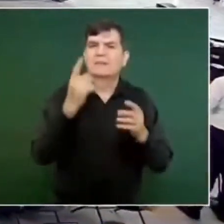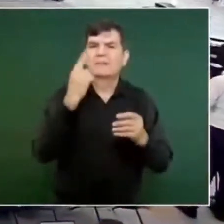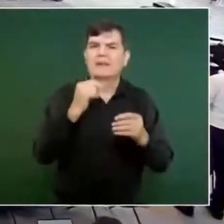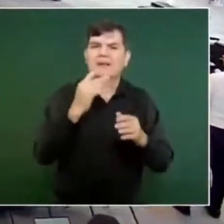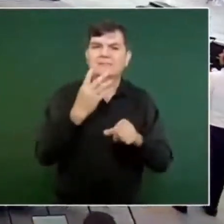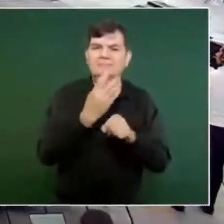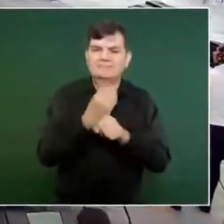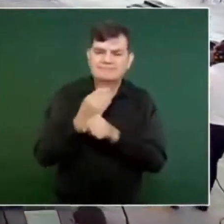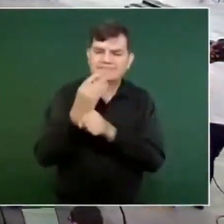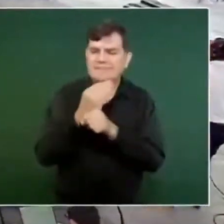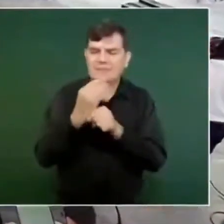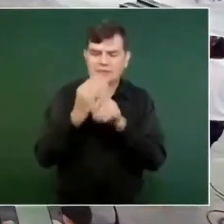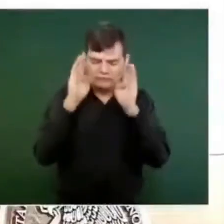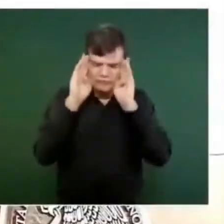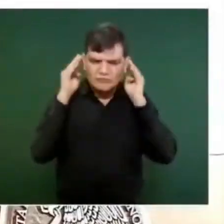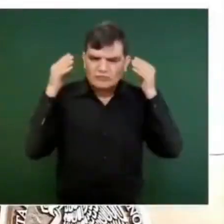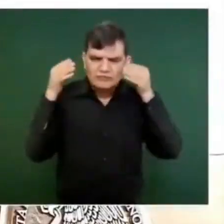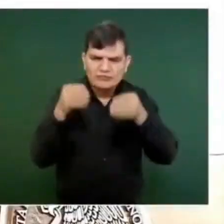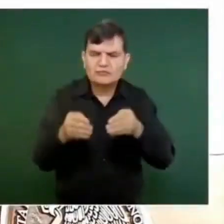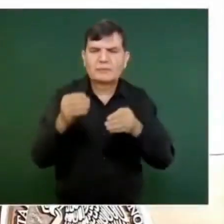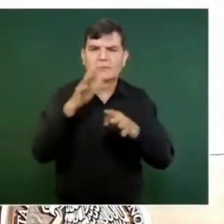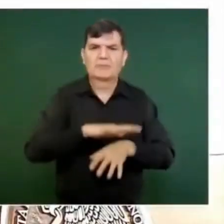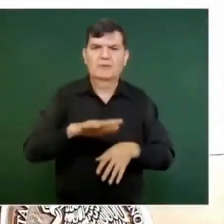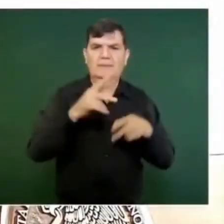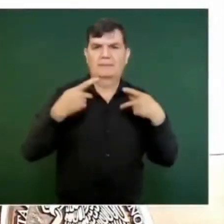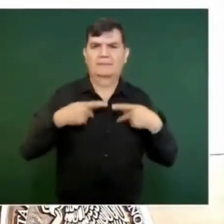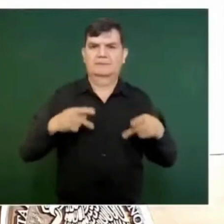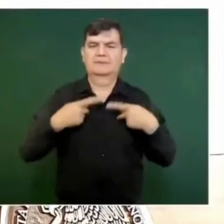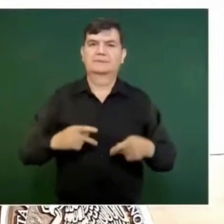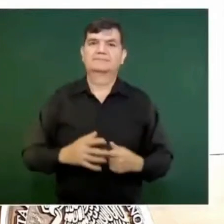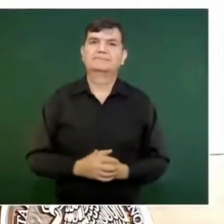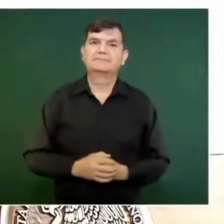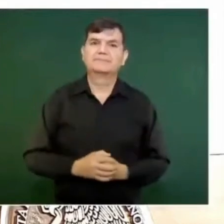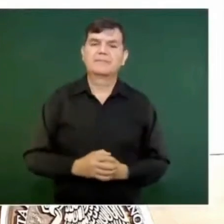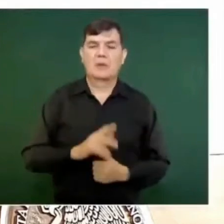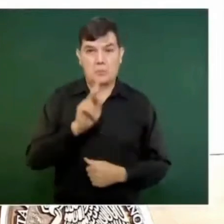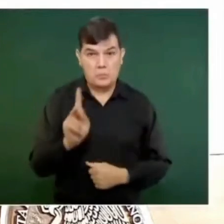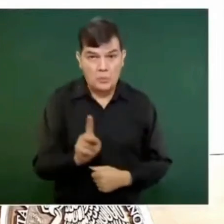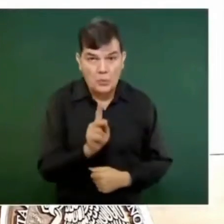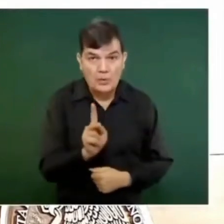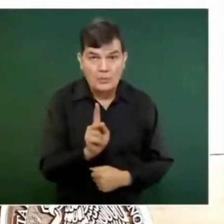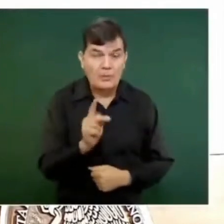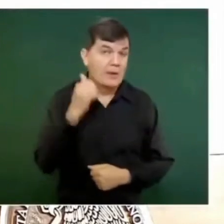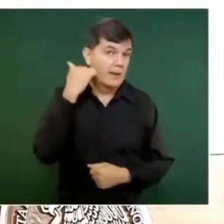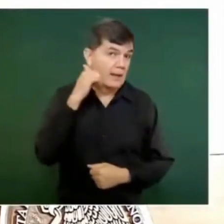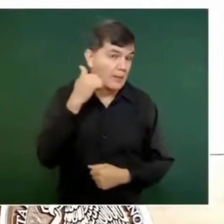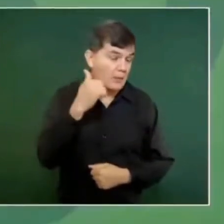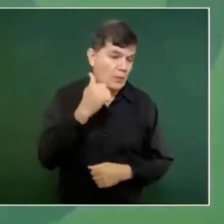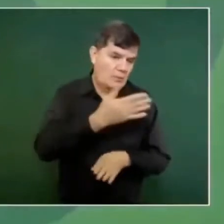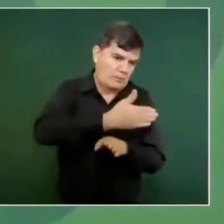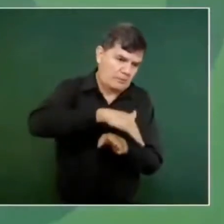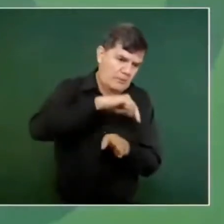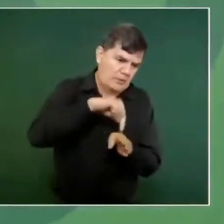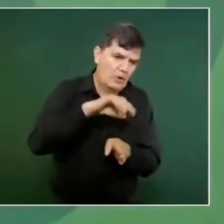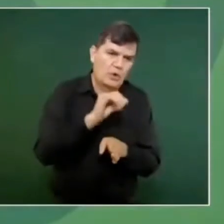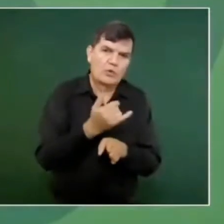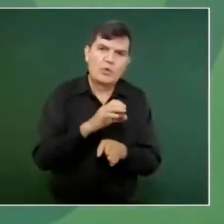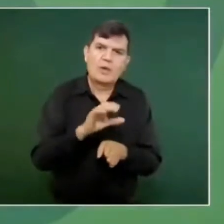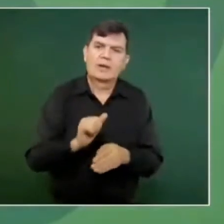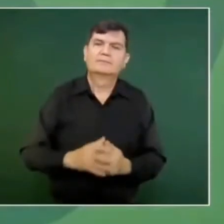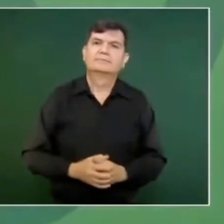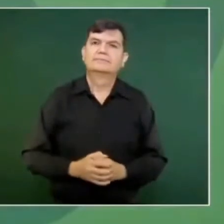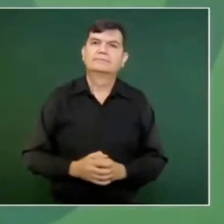preferente a la población, al pueblo de Acapulco y de Coyuca, de Benítez.